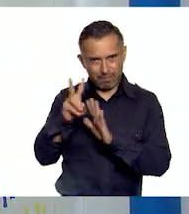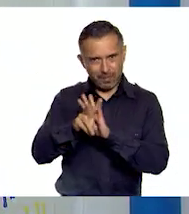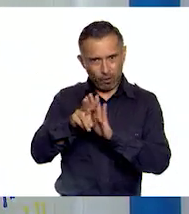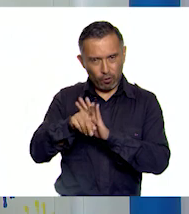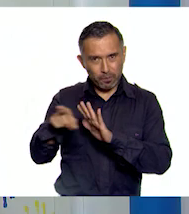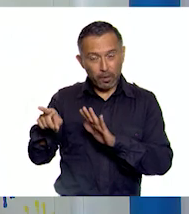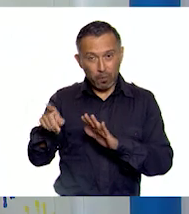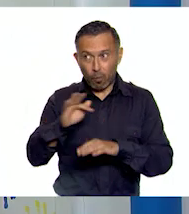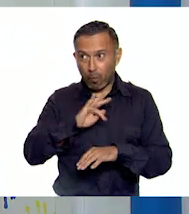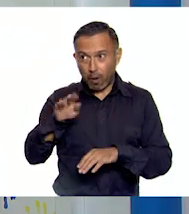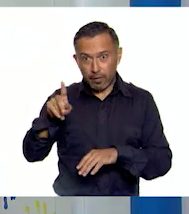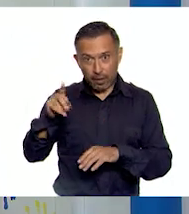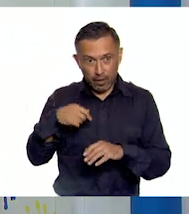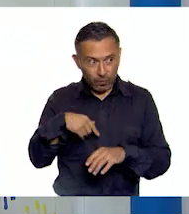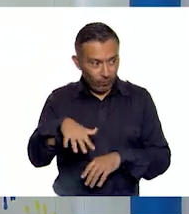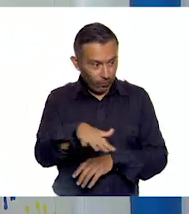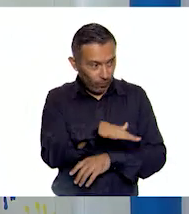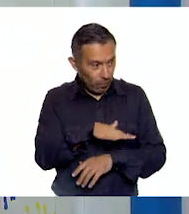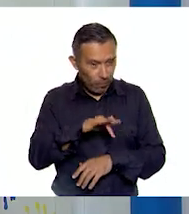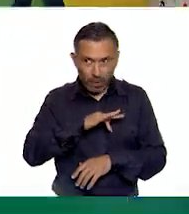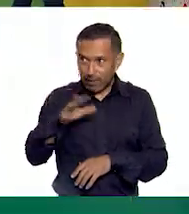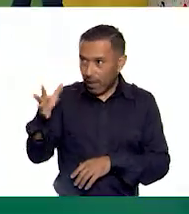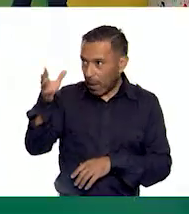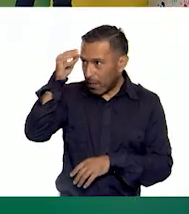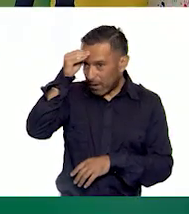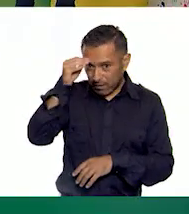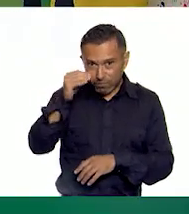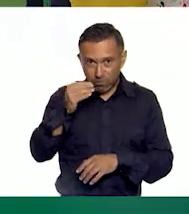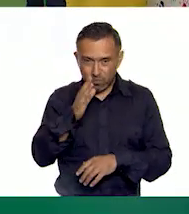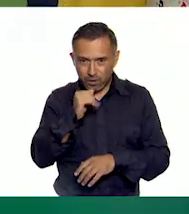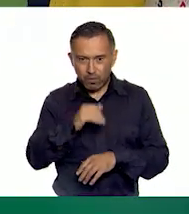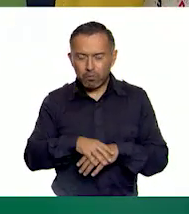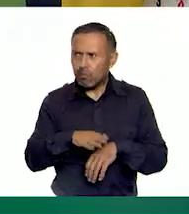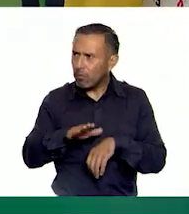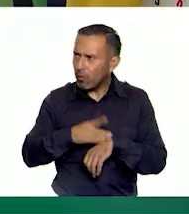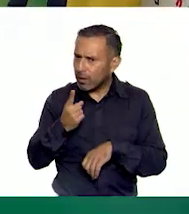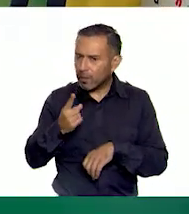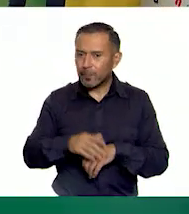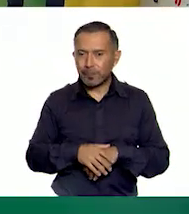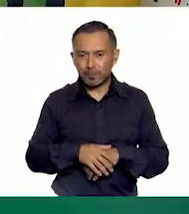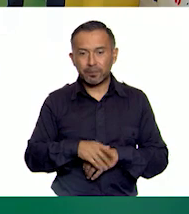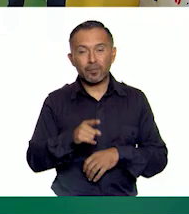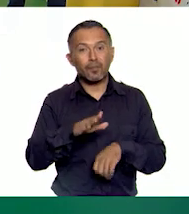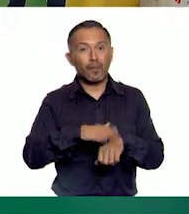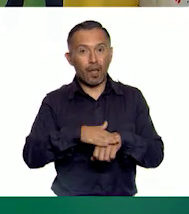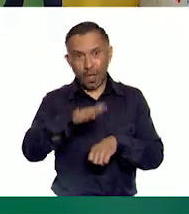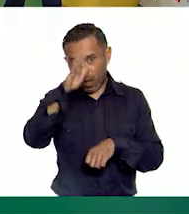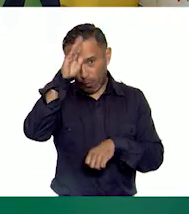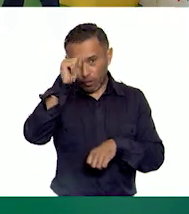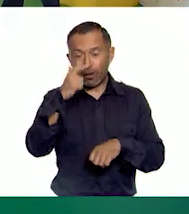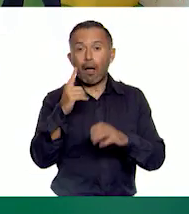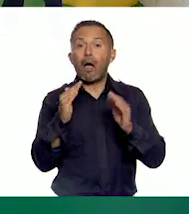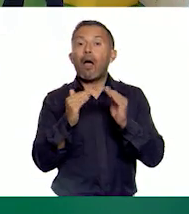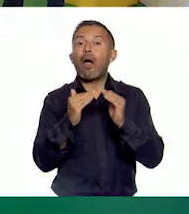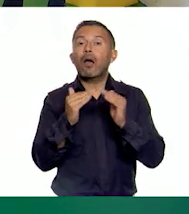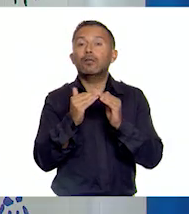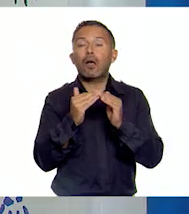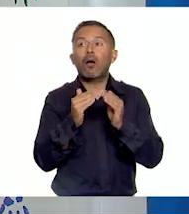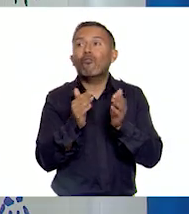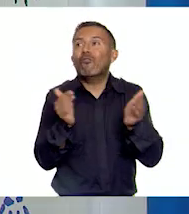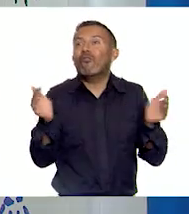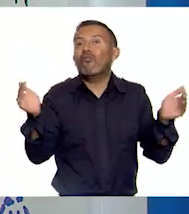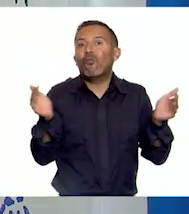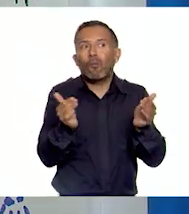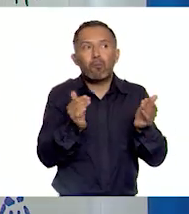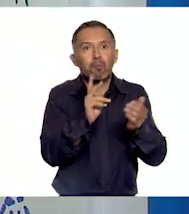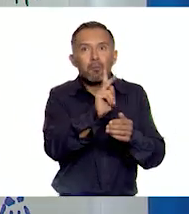propuso las podemos realizar en este espacio. ¿Por qué? Porque debemos tomar en cuenta que cada casa es diferente y cuenta con espacios distintos.